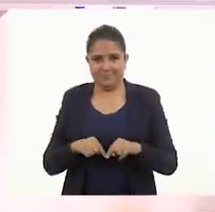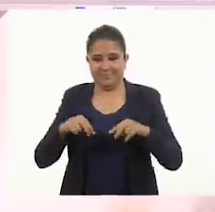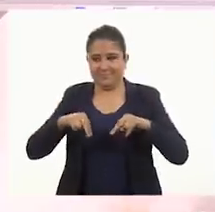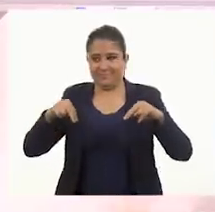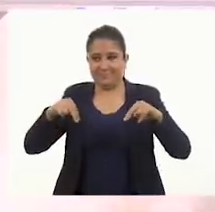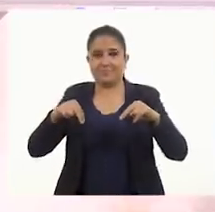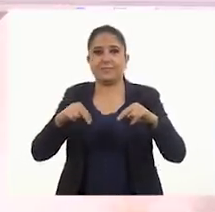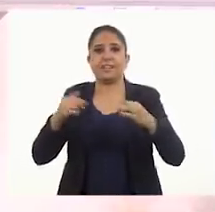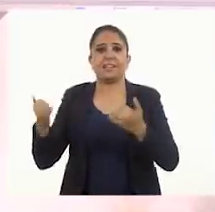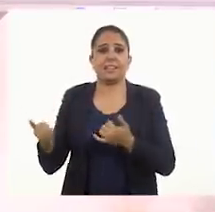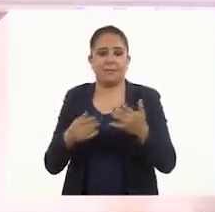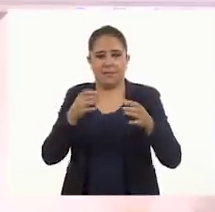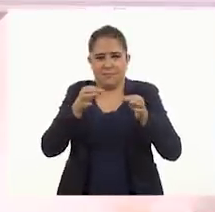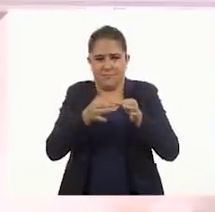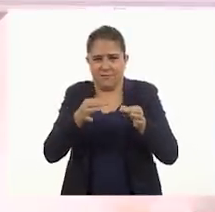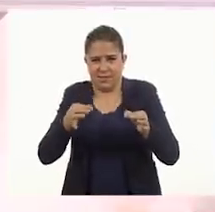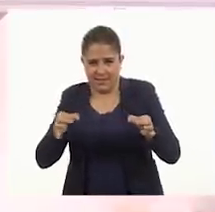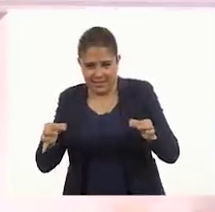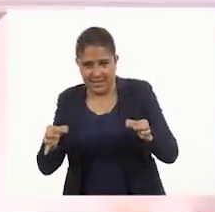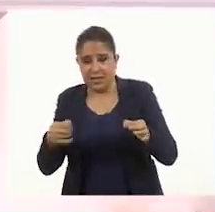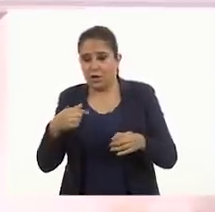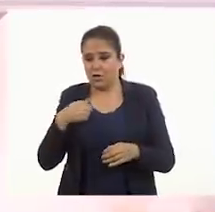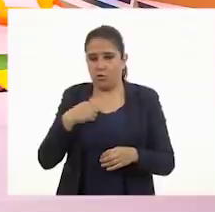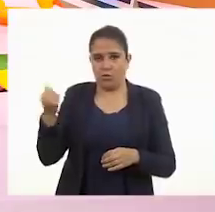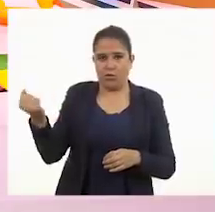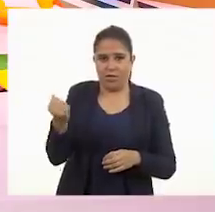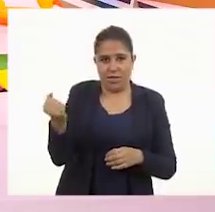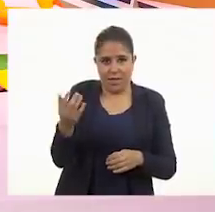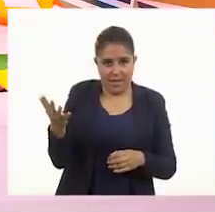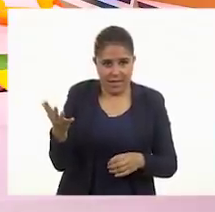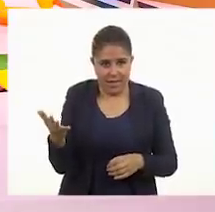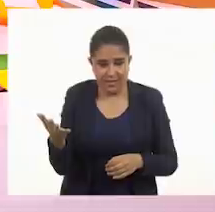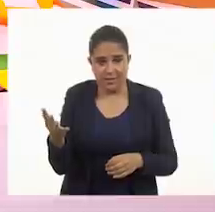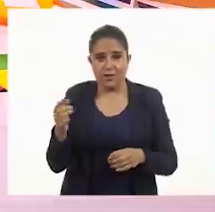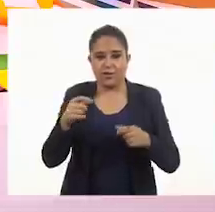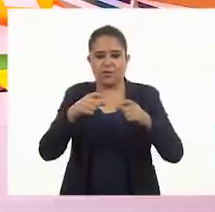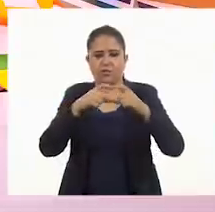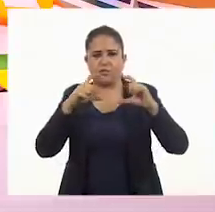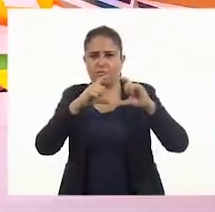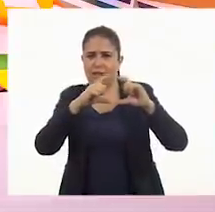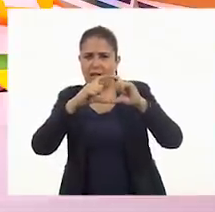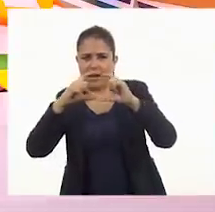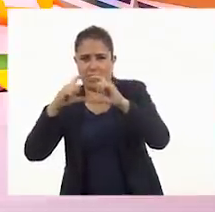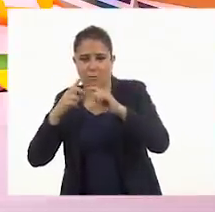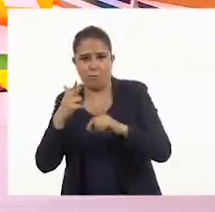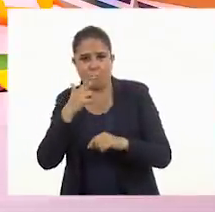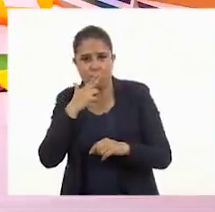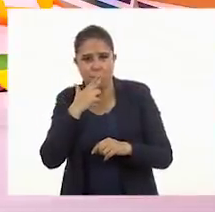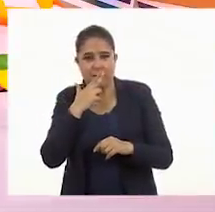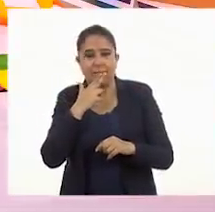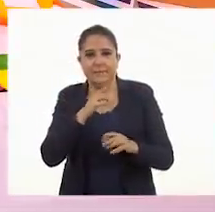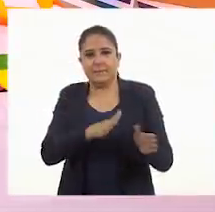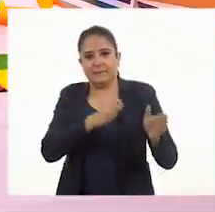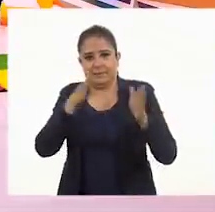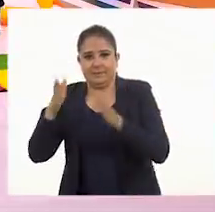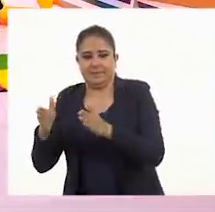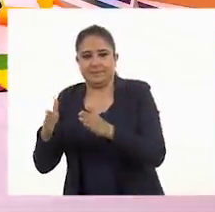llevar... ¿Te llevas tú las fichitas? Yo me llevo el dado, estas tarjetitas que vamos a utilizar y vámonos a este lado.